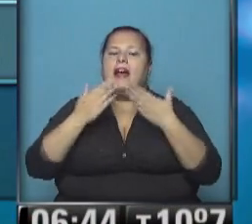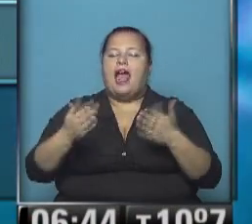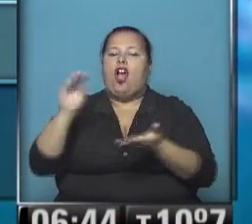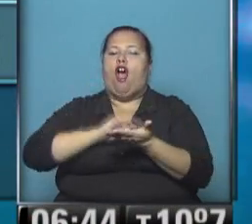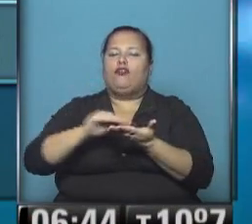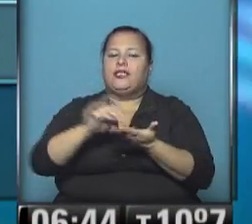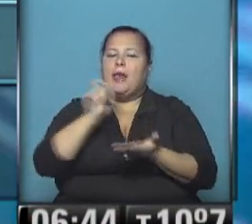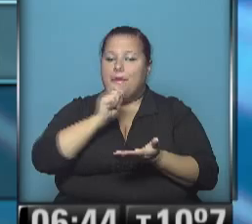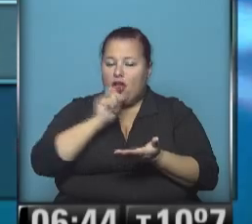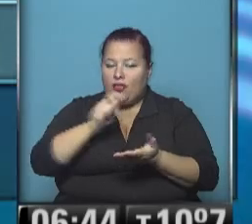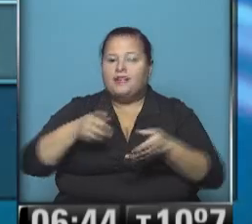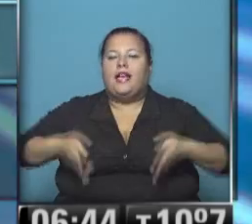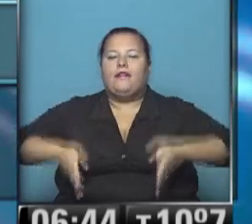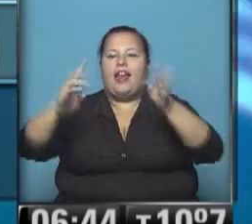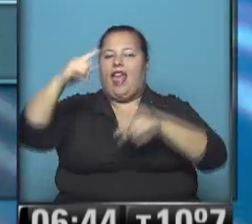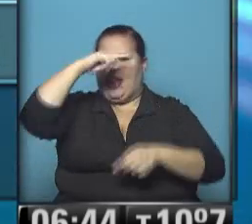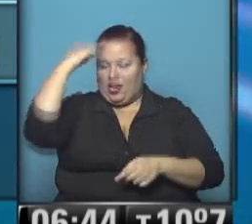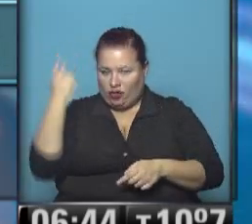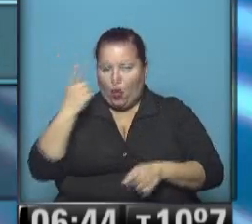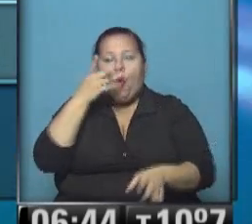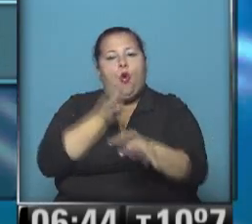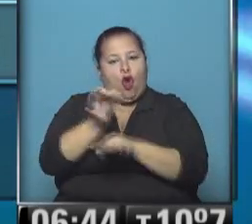señalización